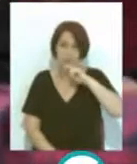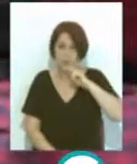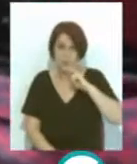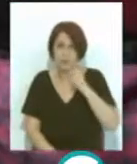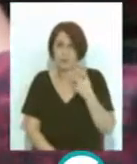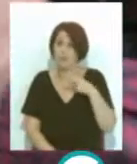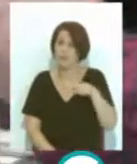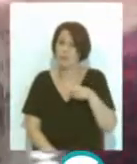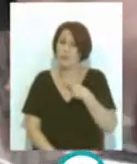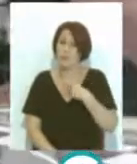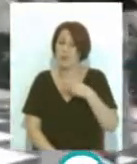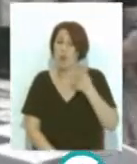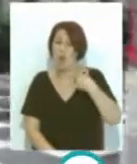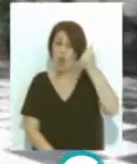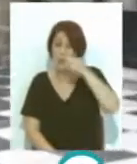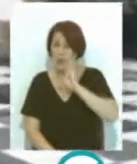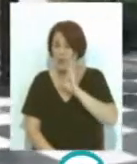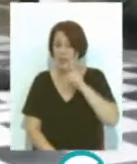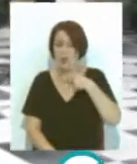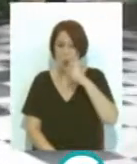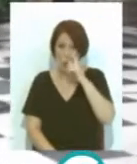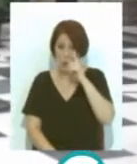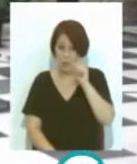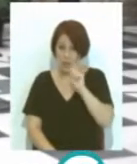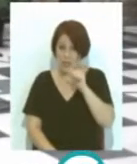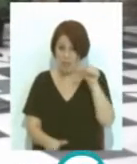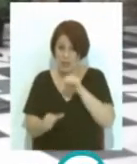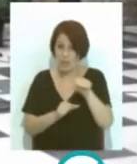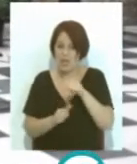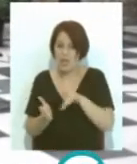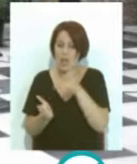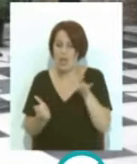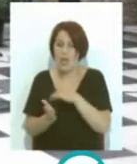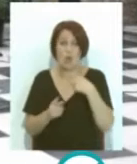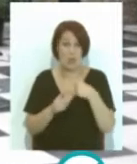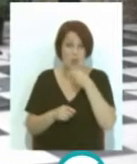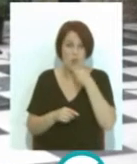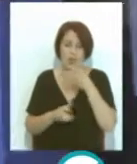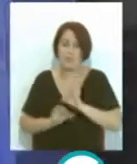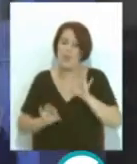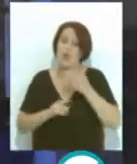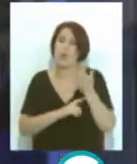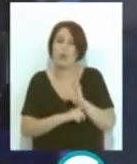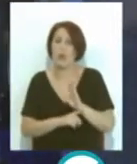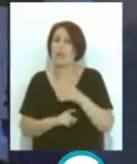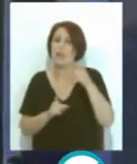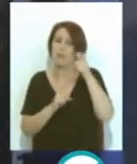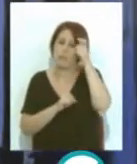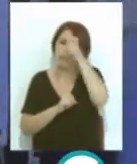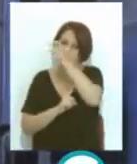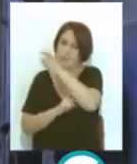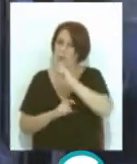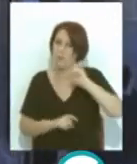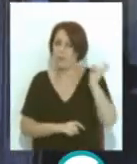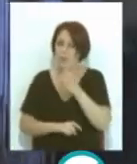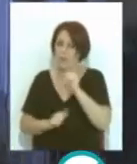por su parte Monforte ha explicado que a partir de este mes de junio ofrecerán en Cosas de Comey un especial con la oferta de diferentes municipios comenzando